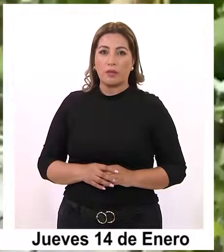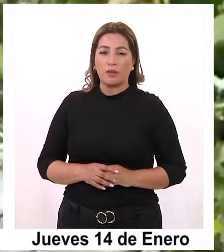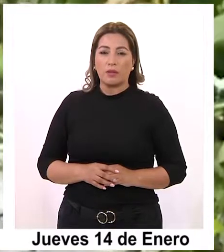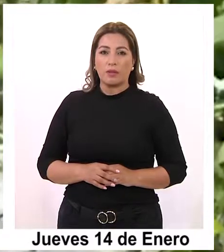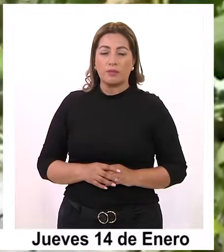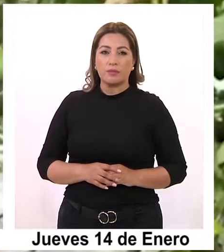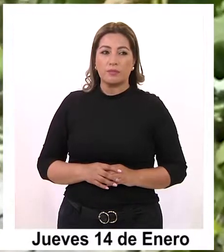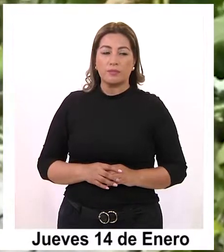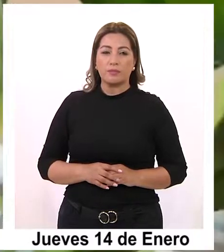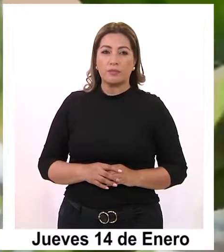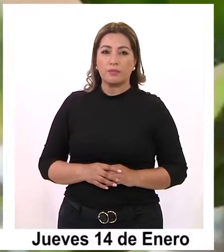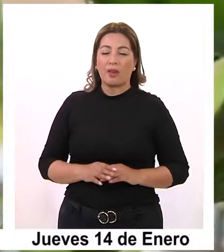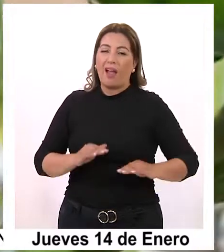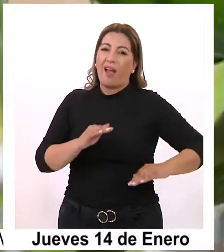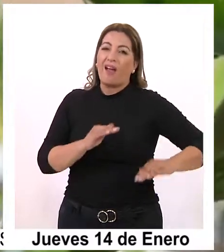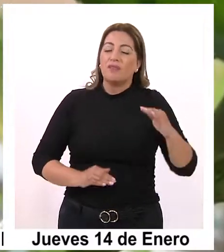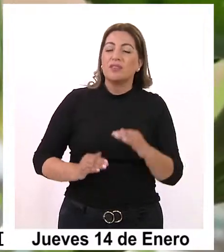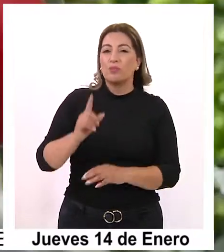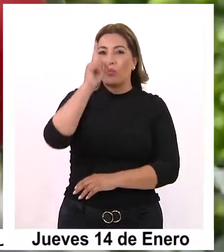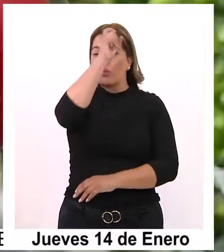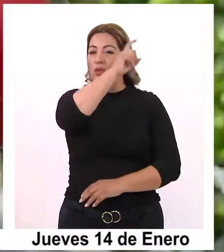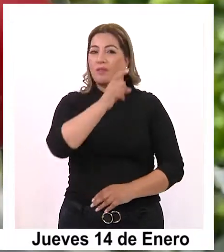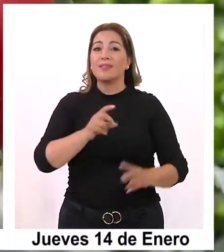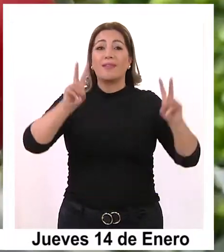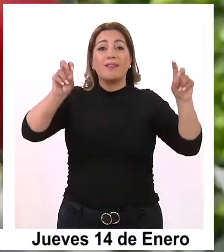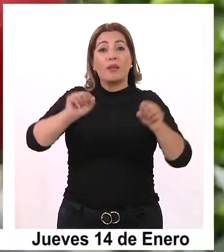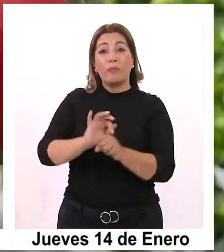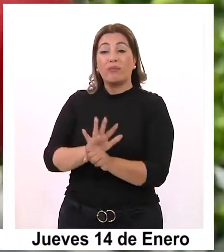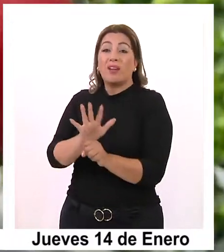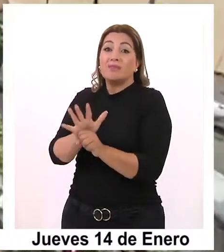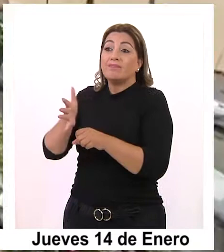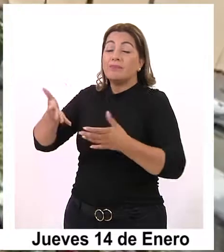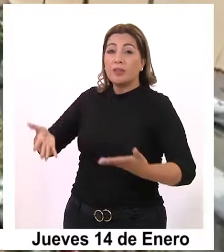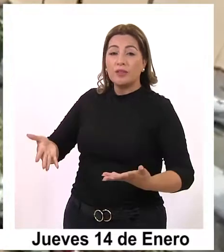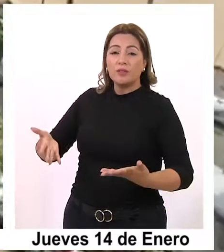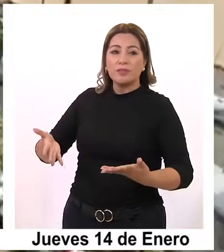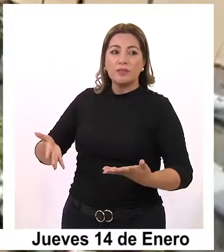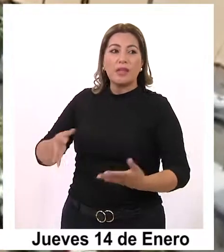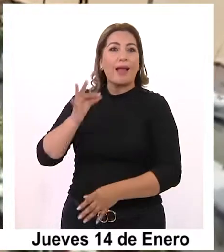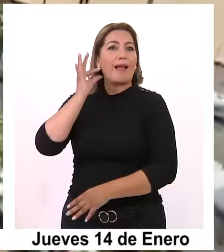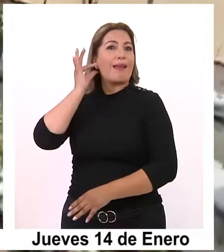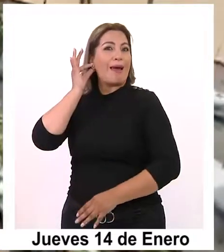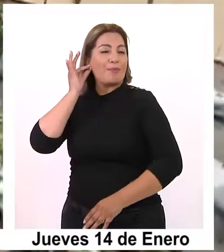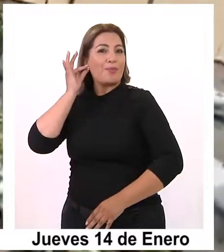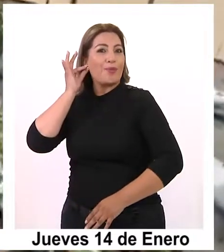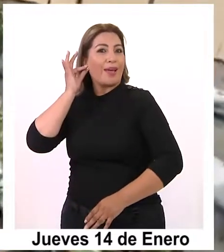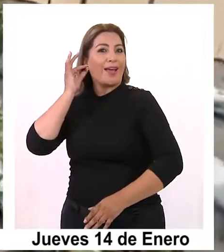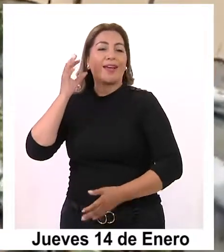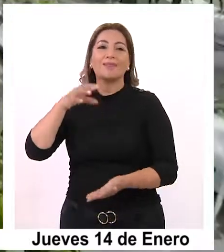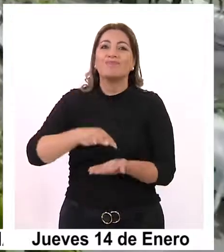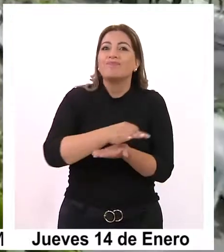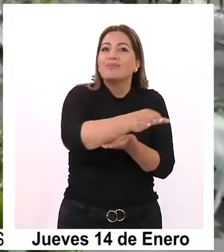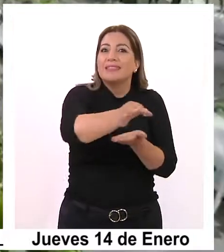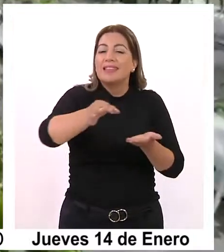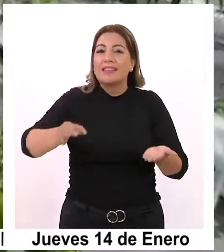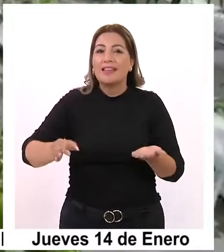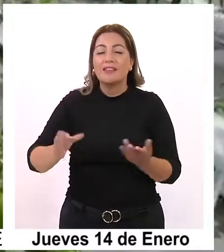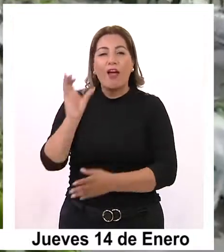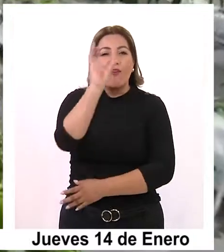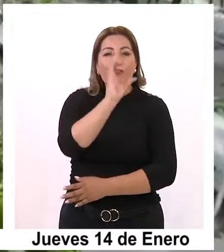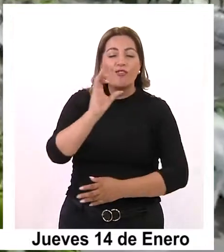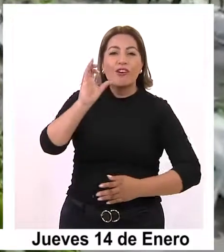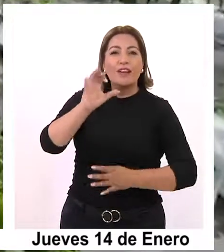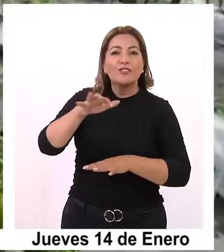A pesar de las dificultades que ha provocado la pandemia del coronavirus, las mujeres de la región siguen buscando herramientas que les